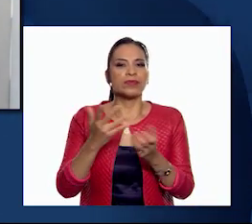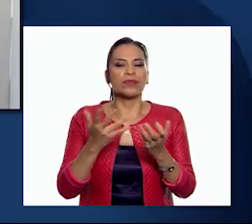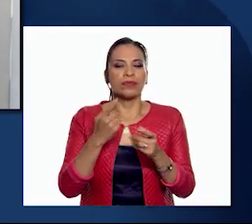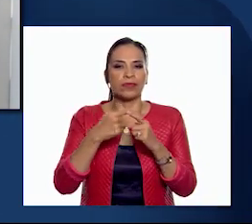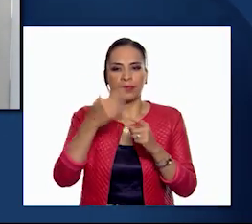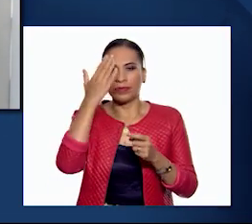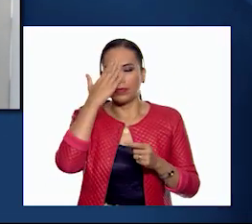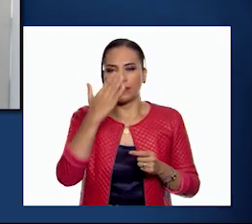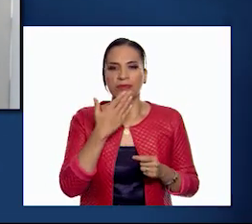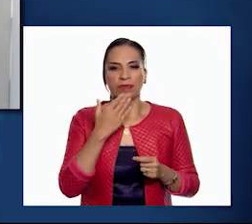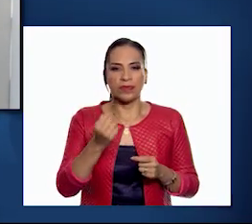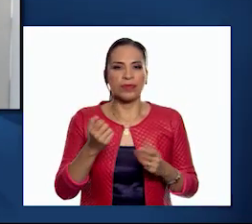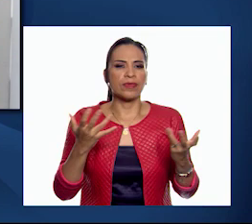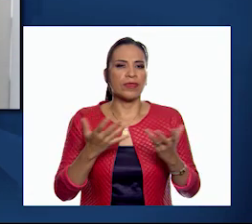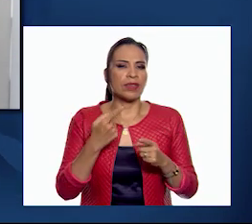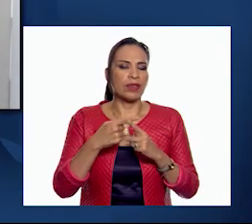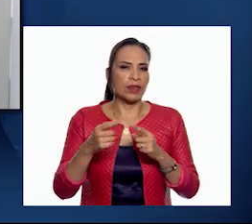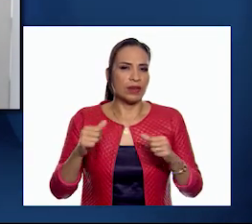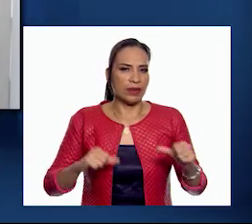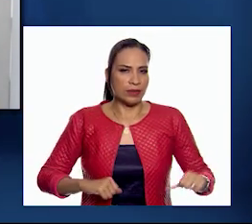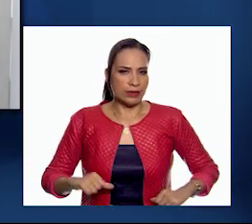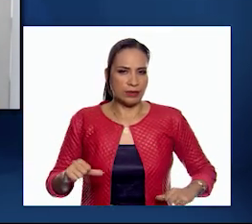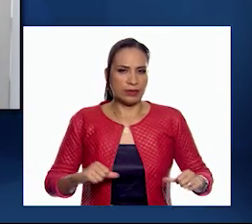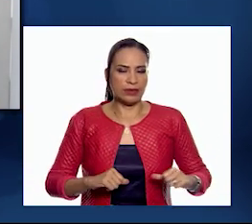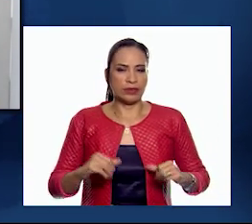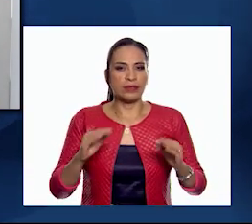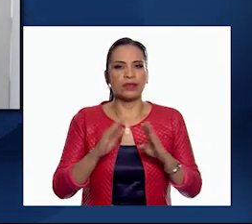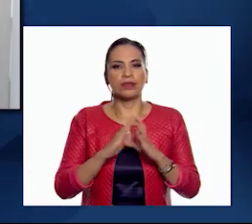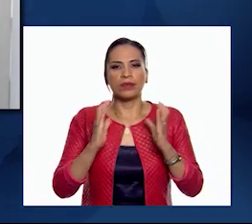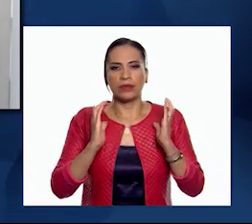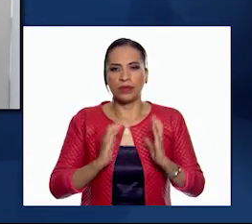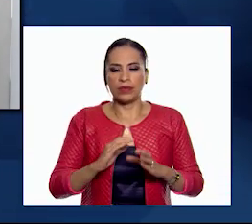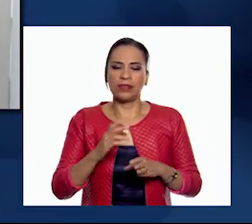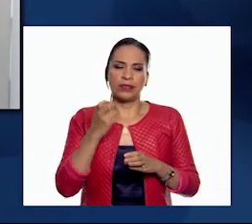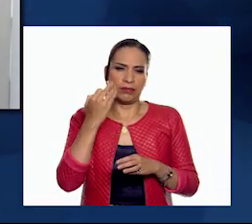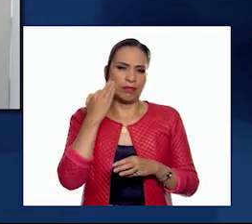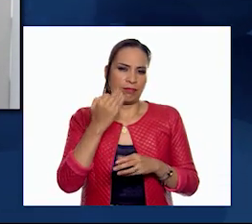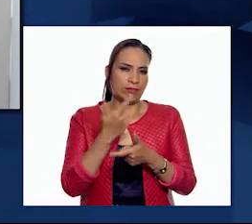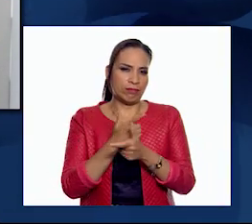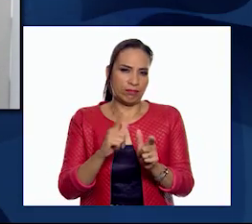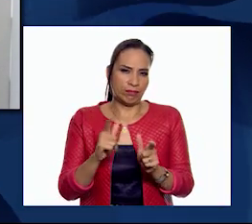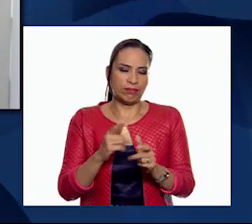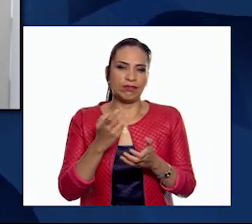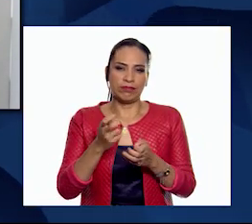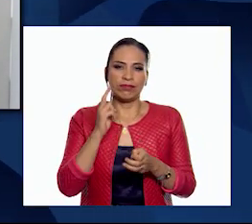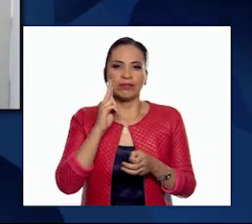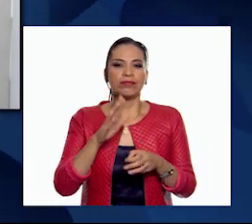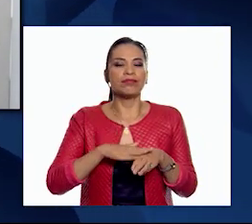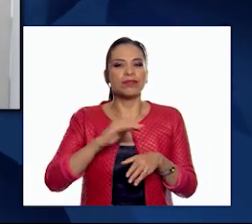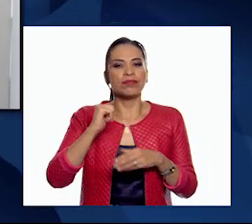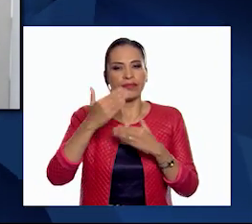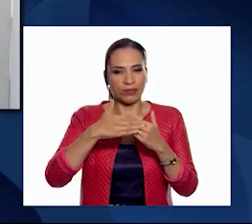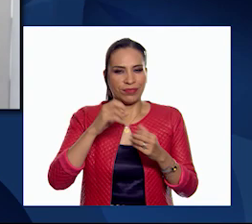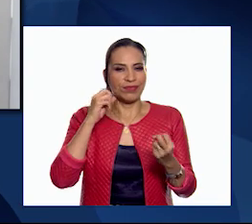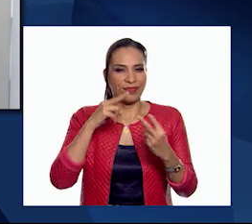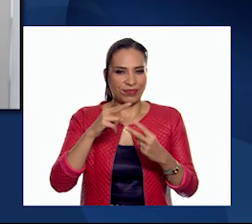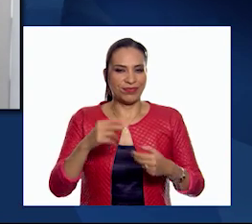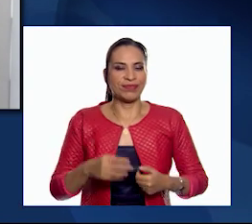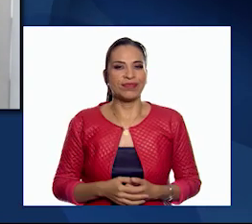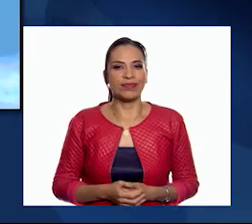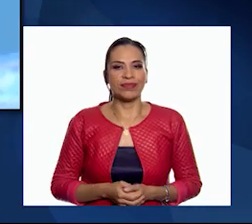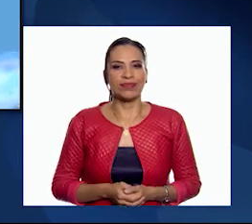tus habilidades mientras realizas actividad física en tus tiempos libres. Es todo por hoy. Te espero en la próxima cápsula.